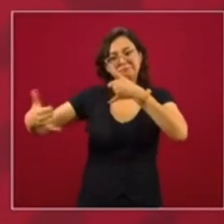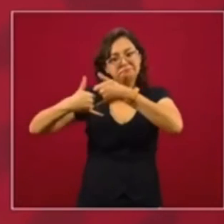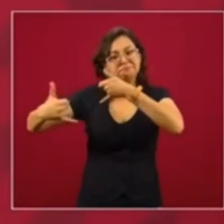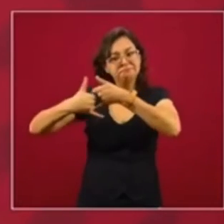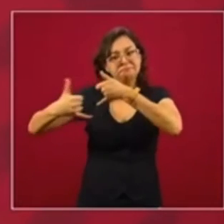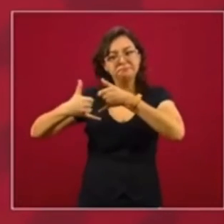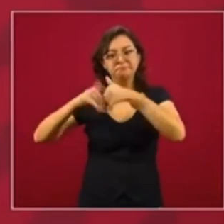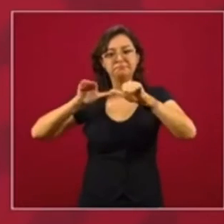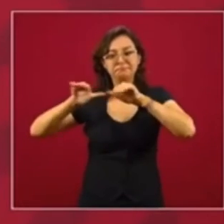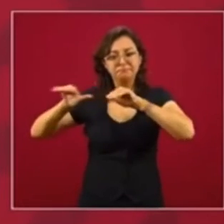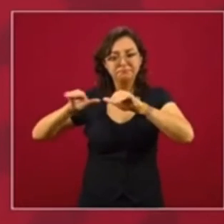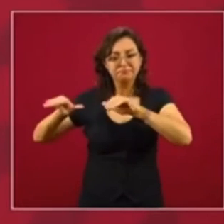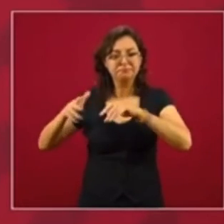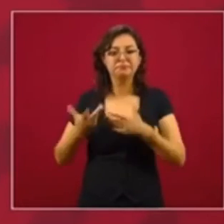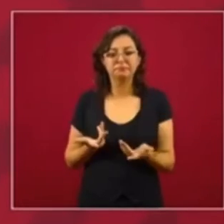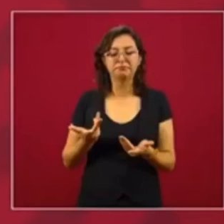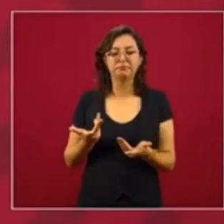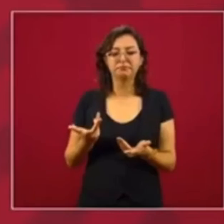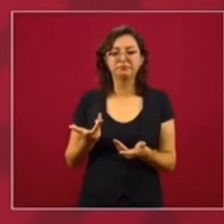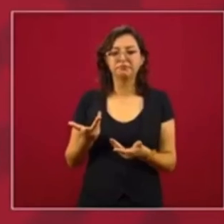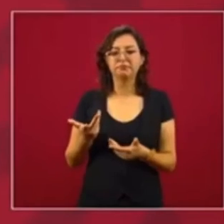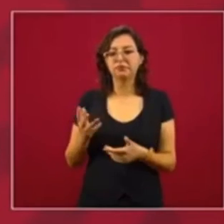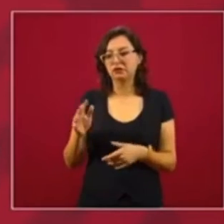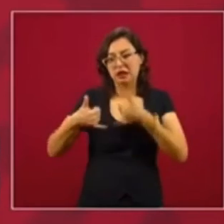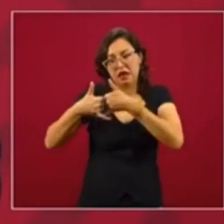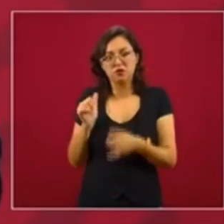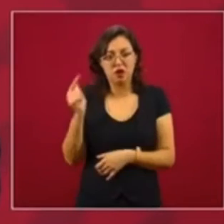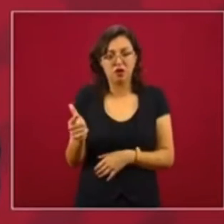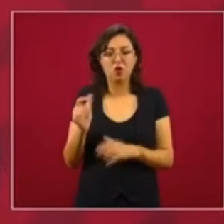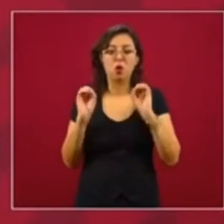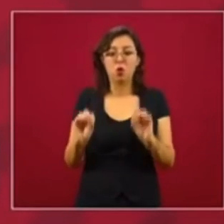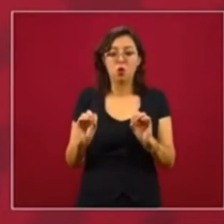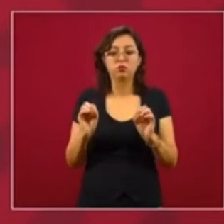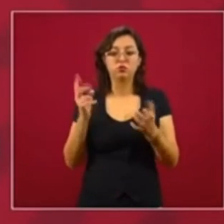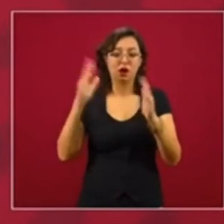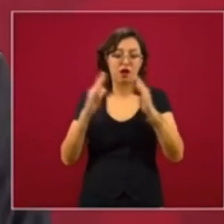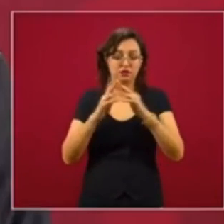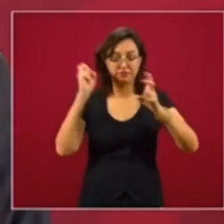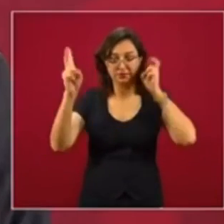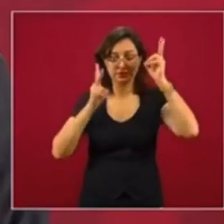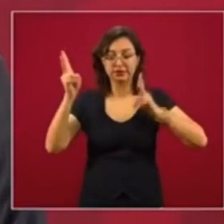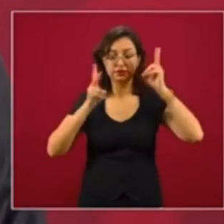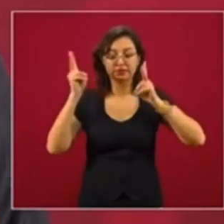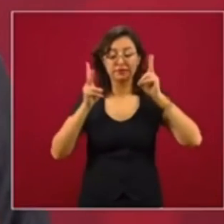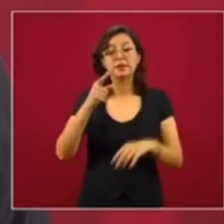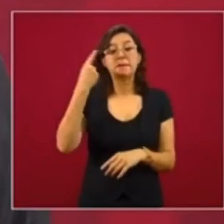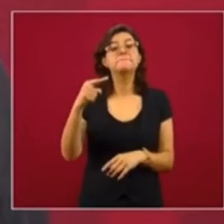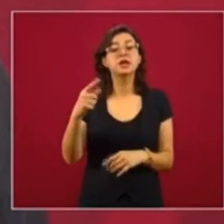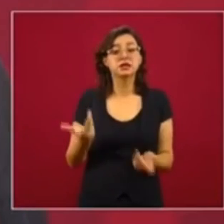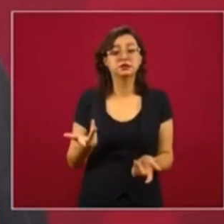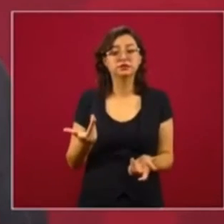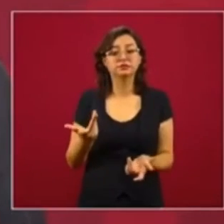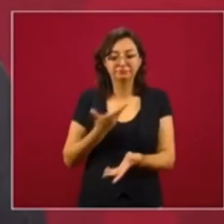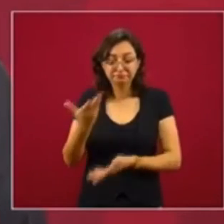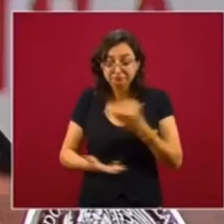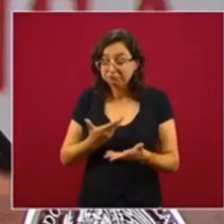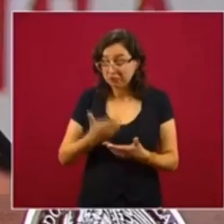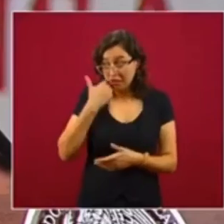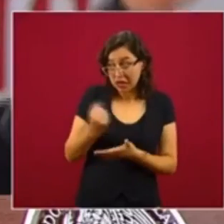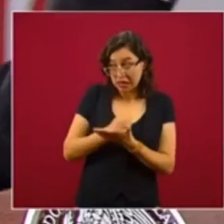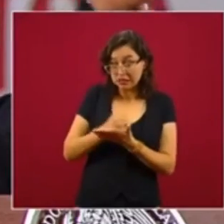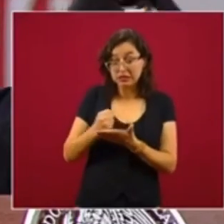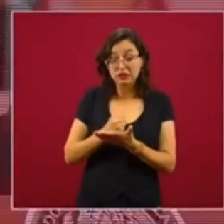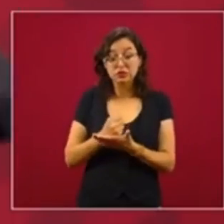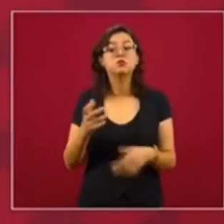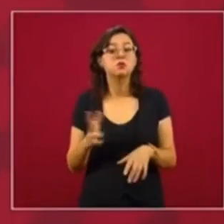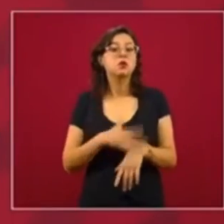por teléfono si dejaron un número o se les está visitando. Para ver si aceptan, porque